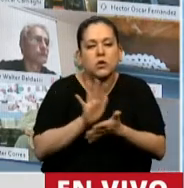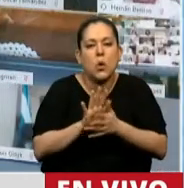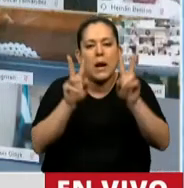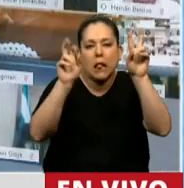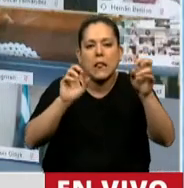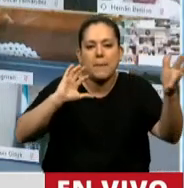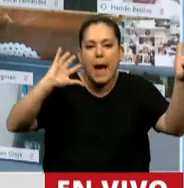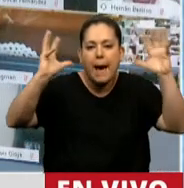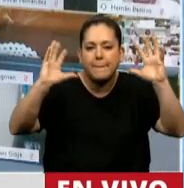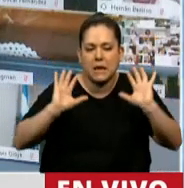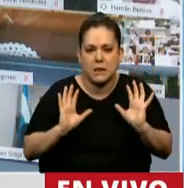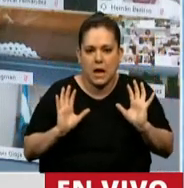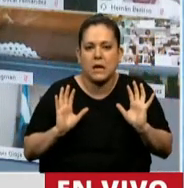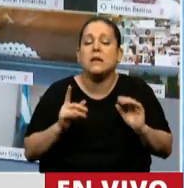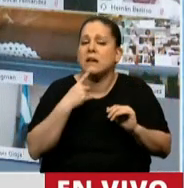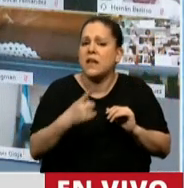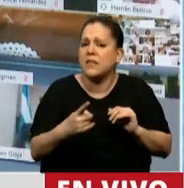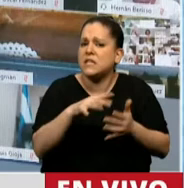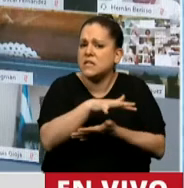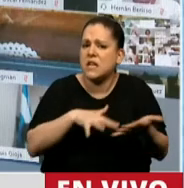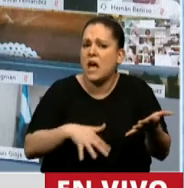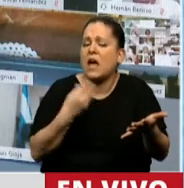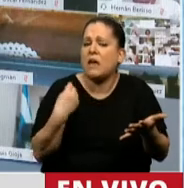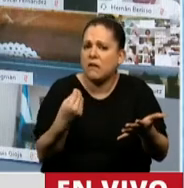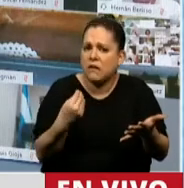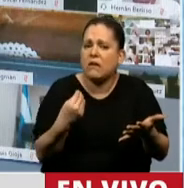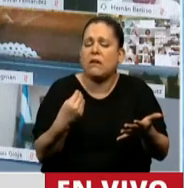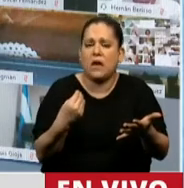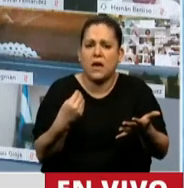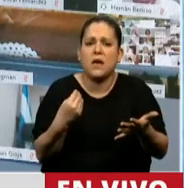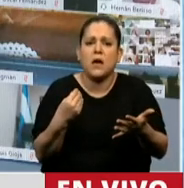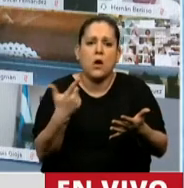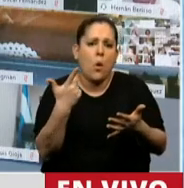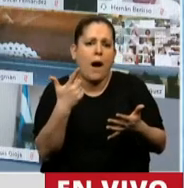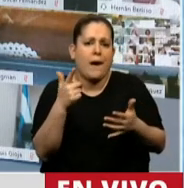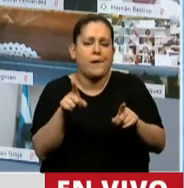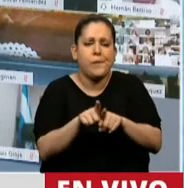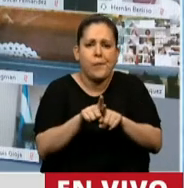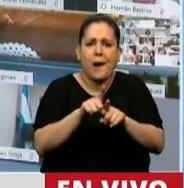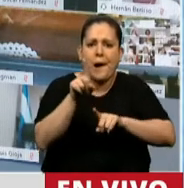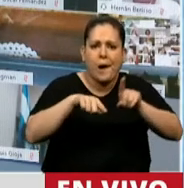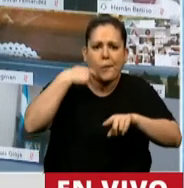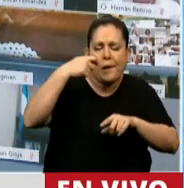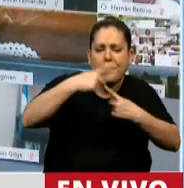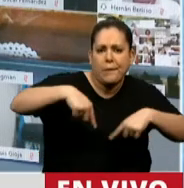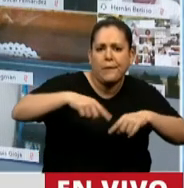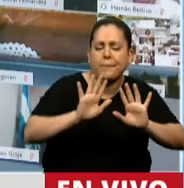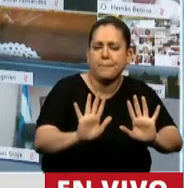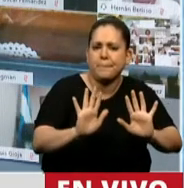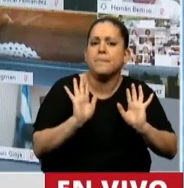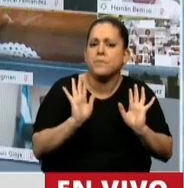ambiental que dice actualmente que no admitirá restricción de ningún tipo o especie. Después de esta ley